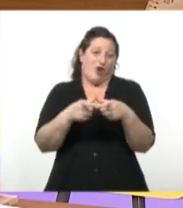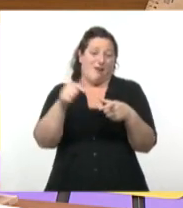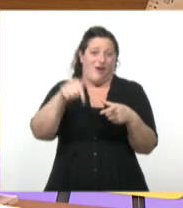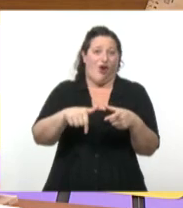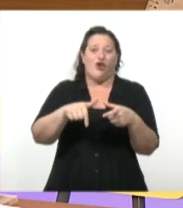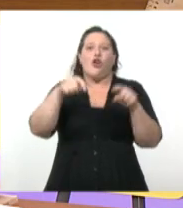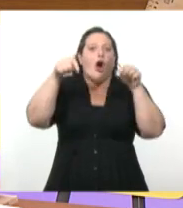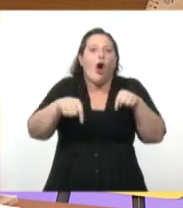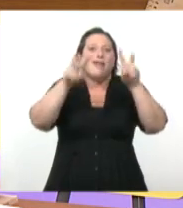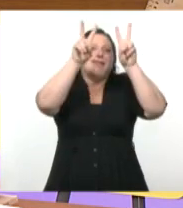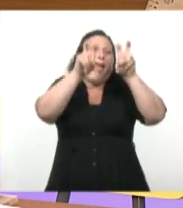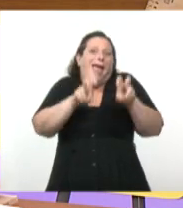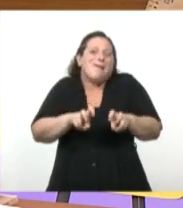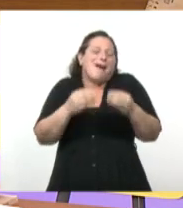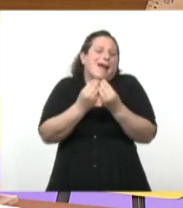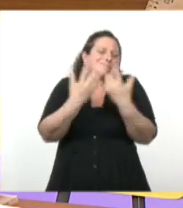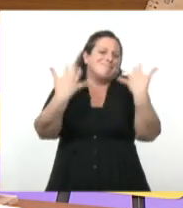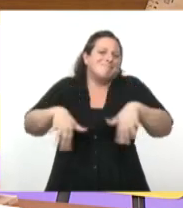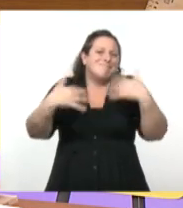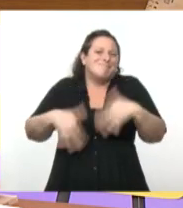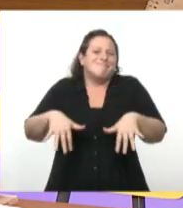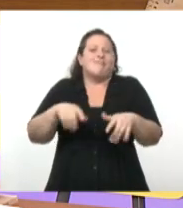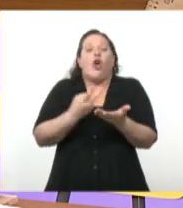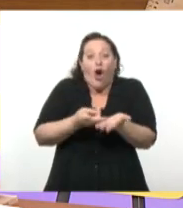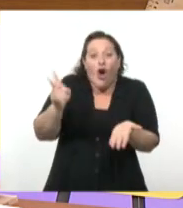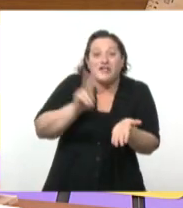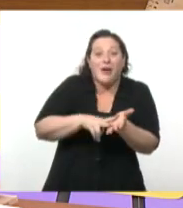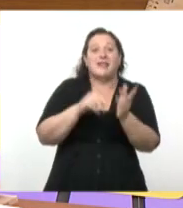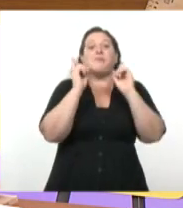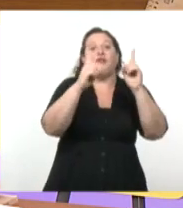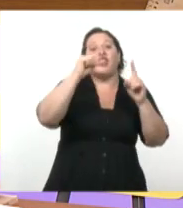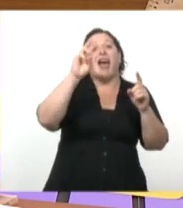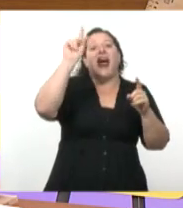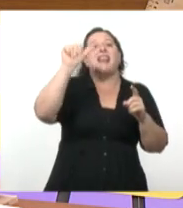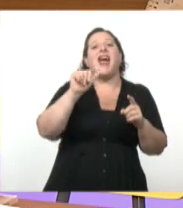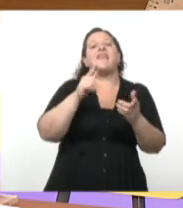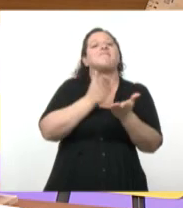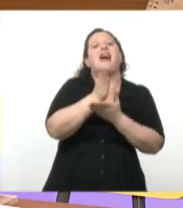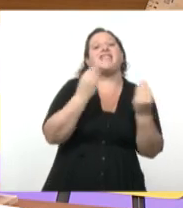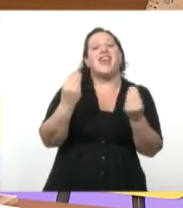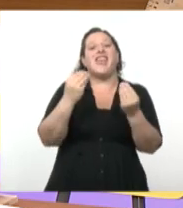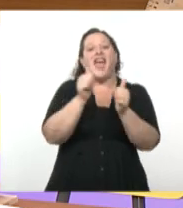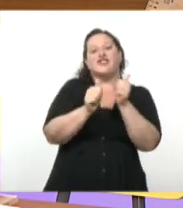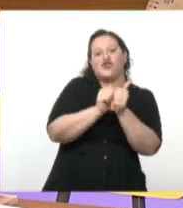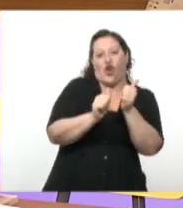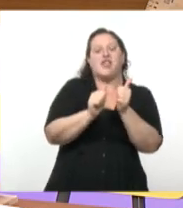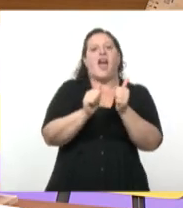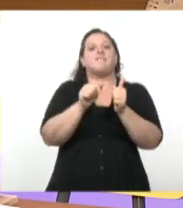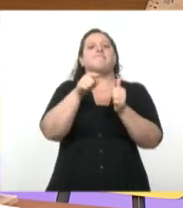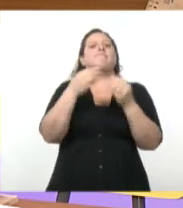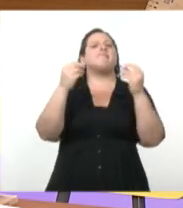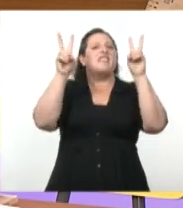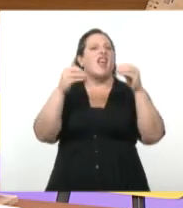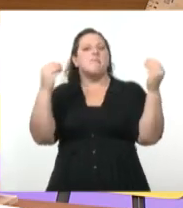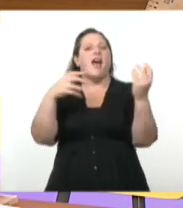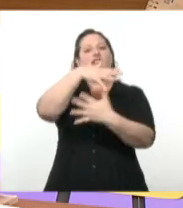Tenemos historia, vuelven las clases de historia con la profe Carla, revolución cubana, un hito, un hito